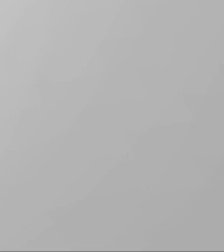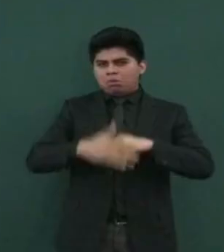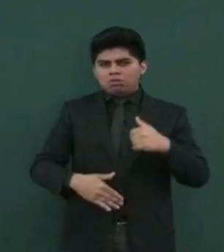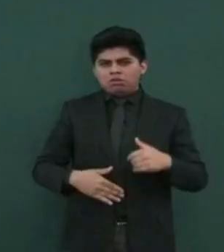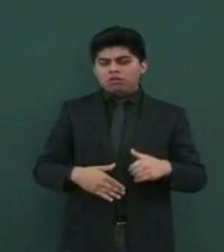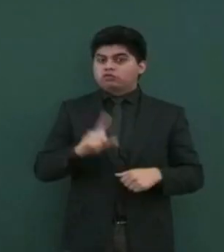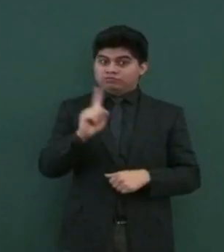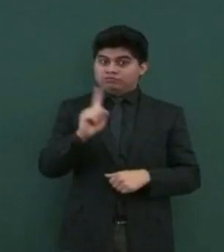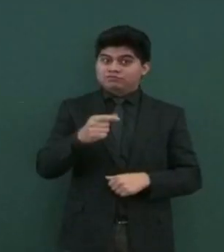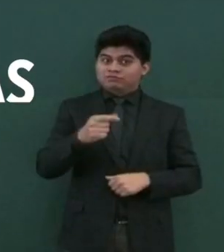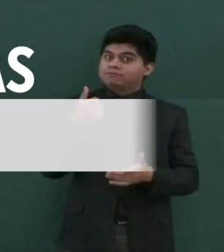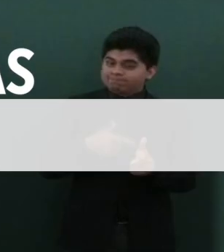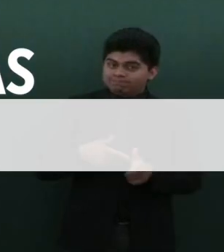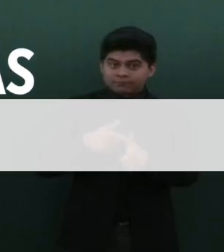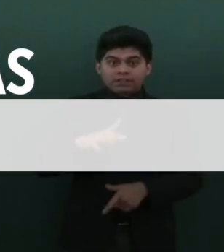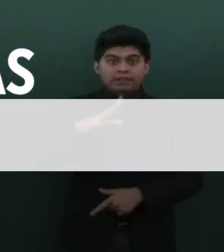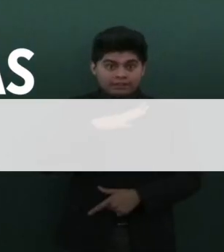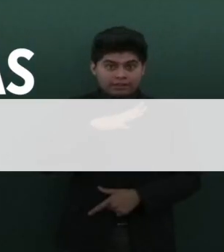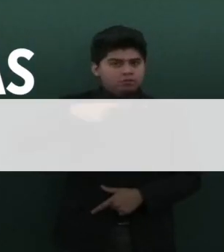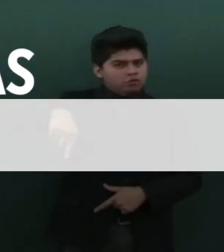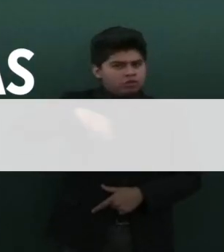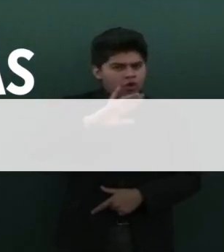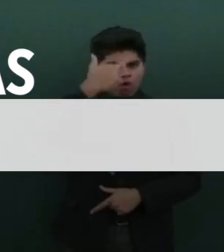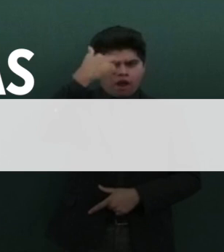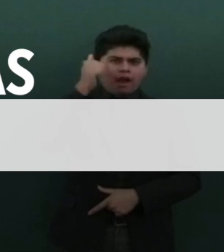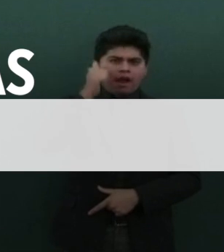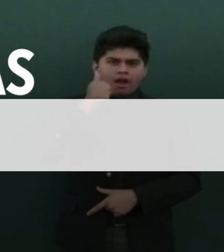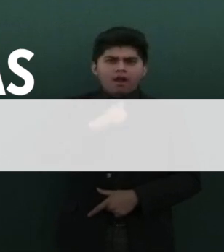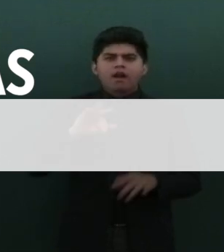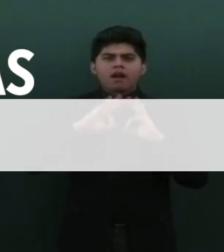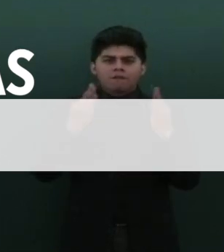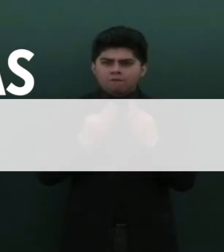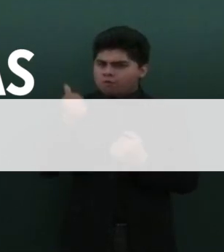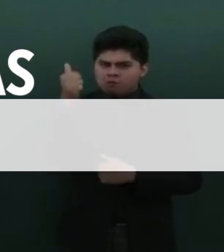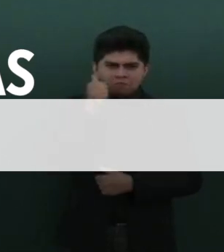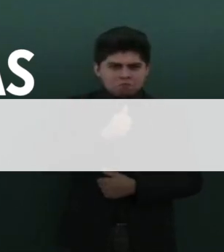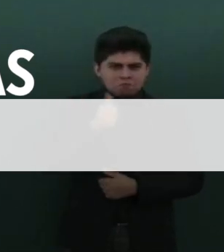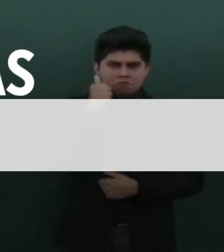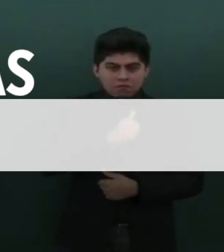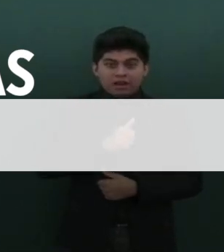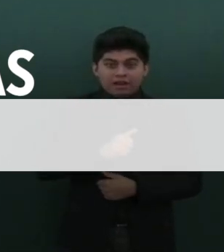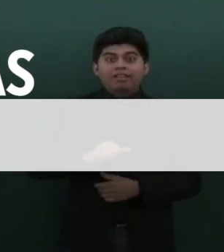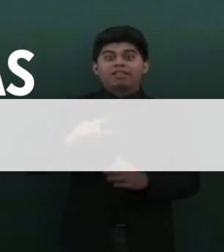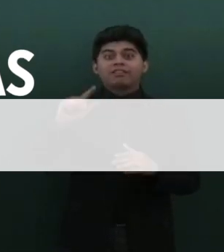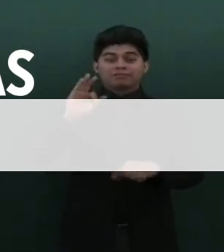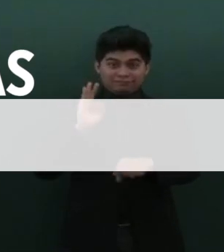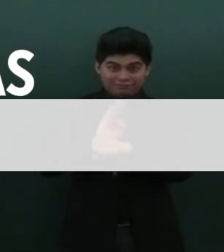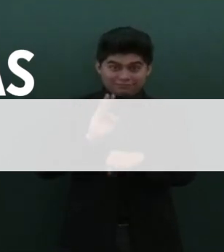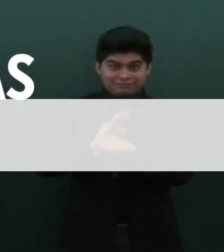Si algo tenemos que tener presente en forma permanente es que los derechos